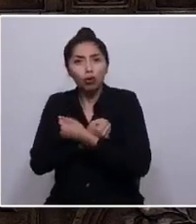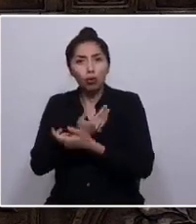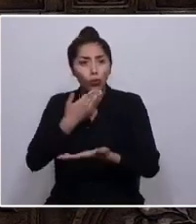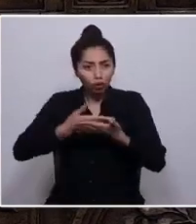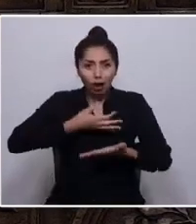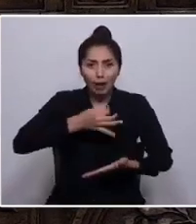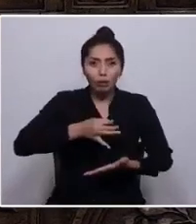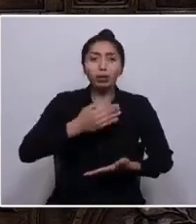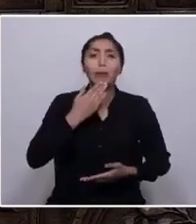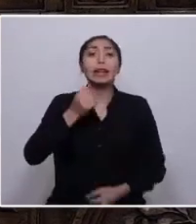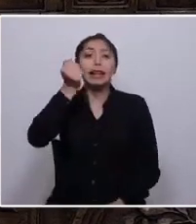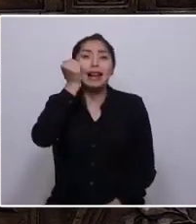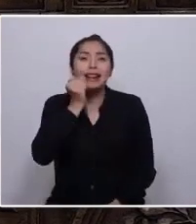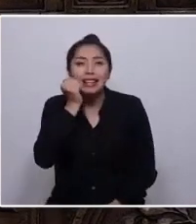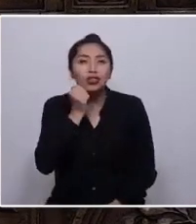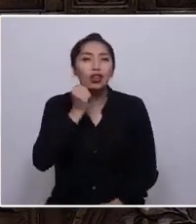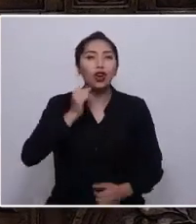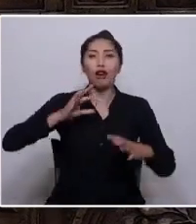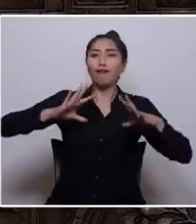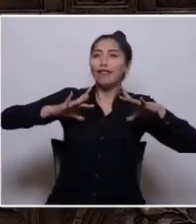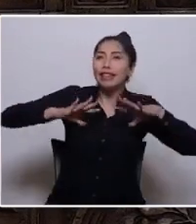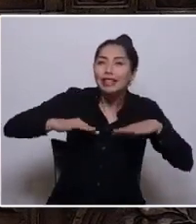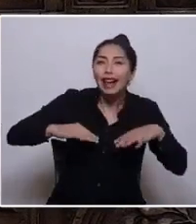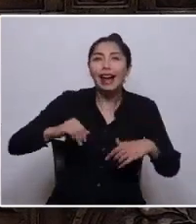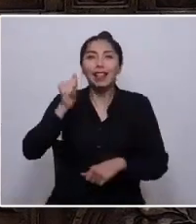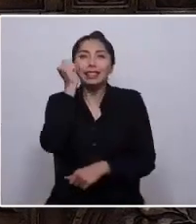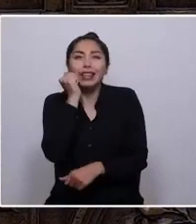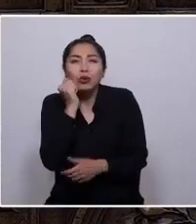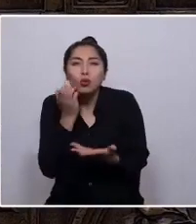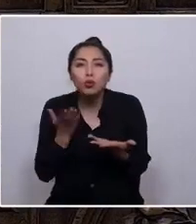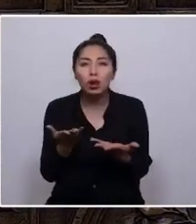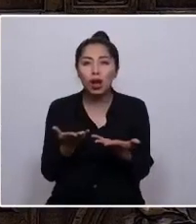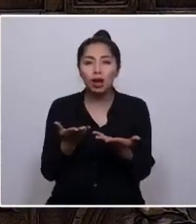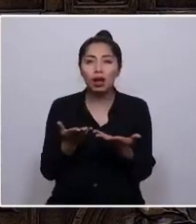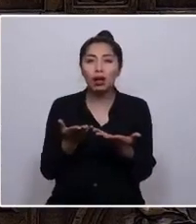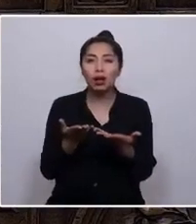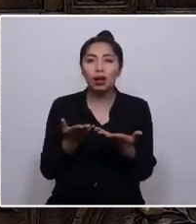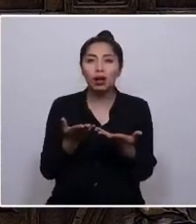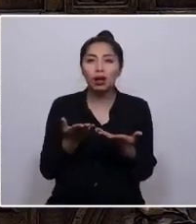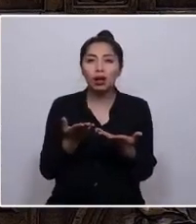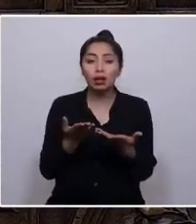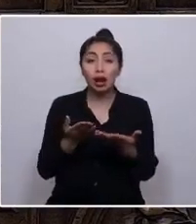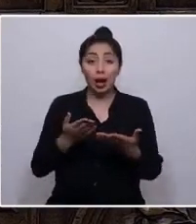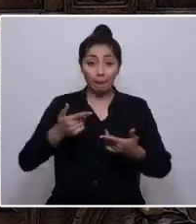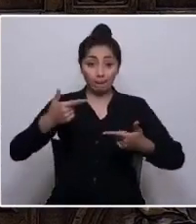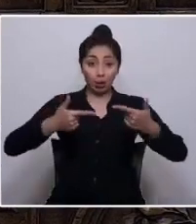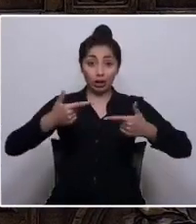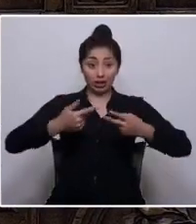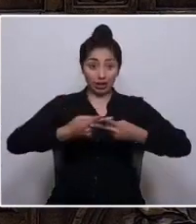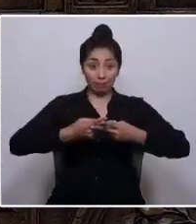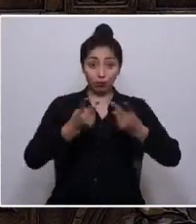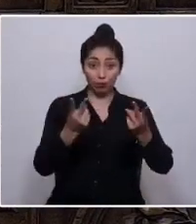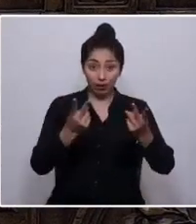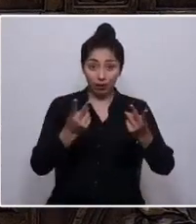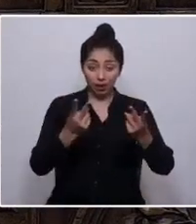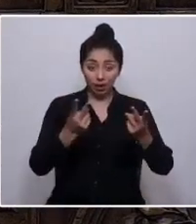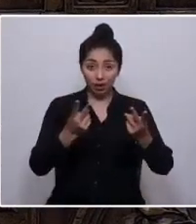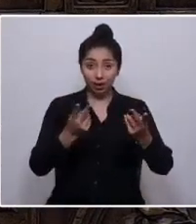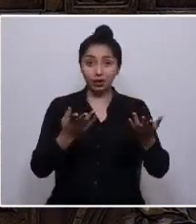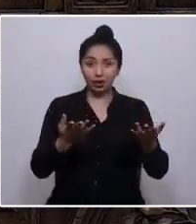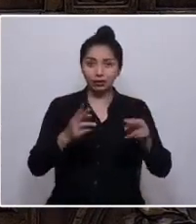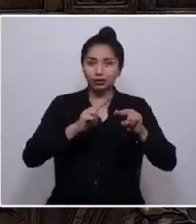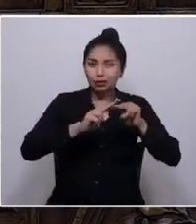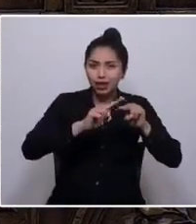dijéramos cariño, felicidad, ternura. Que desde las políticas públicas hiciéramos las cosas como si